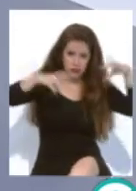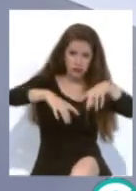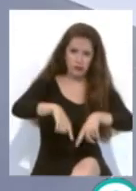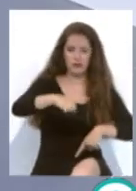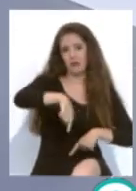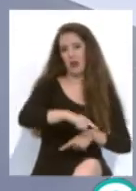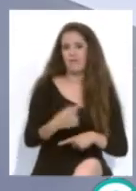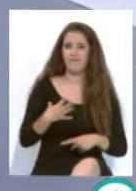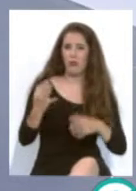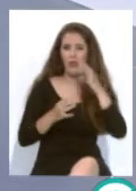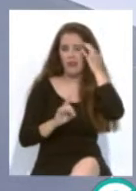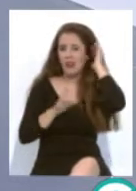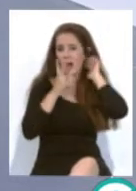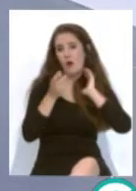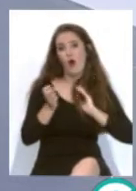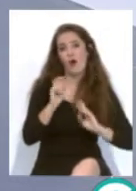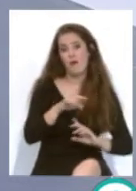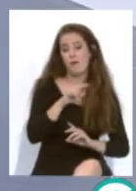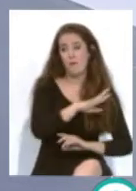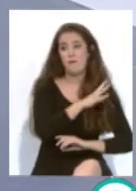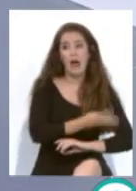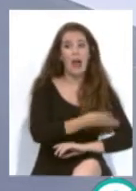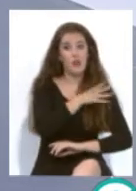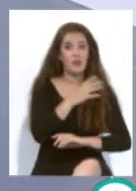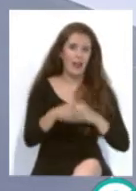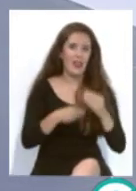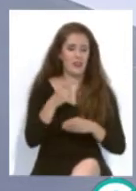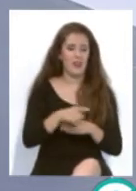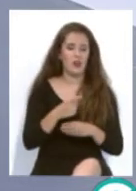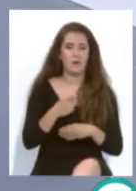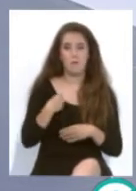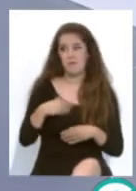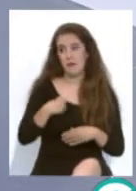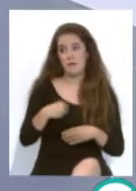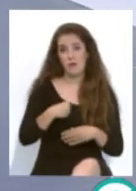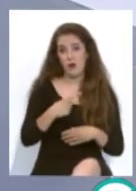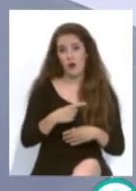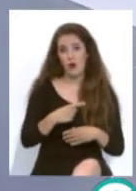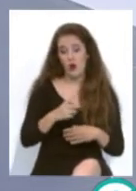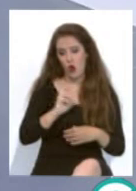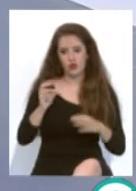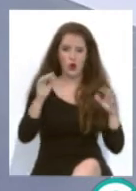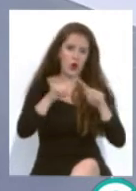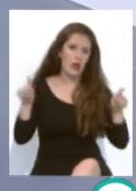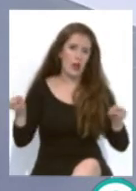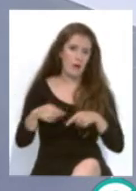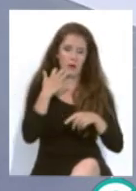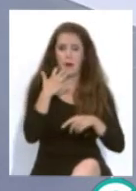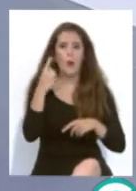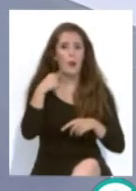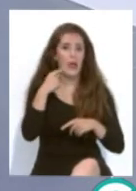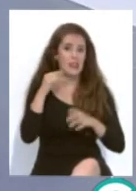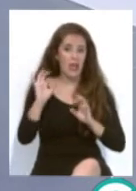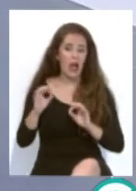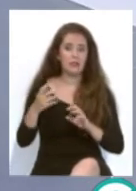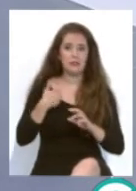el Estadio Mallorquín, porque esa parte de la grada, lo mismo que ha sucedido con otros campos, como el de la Almería, donde